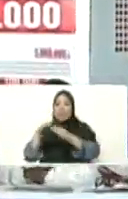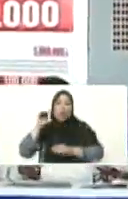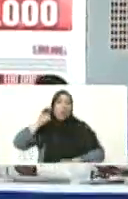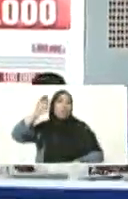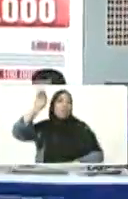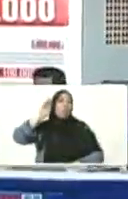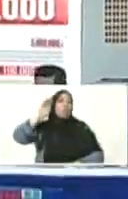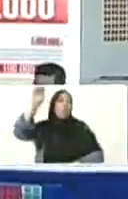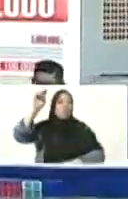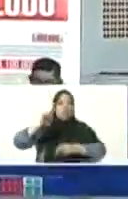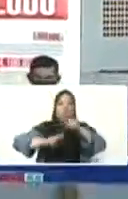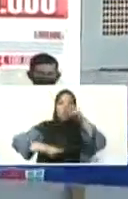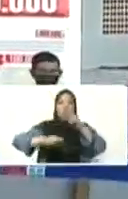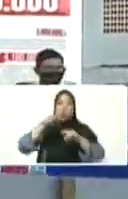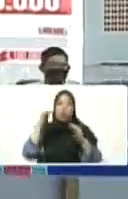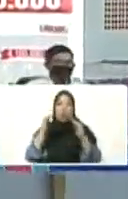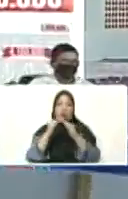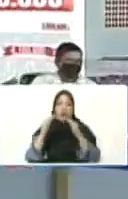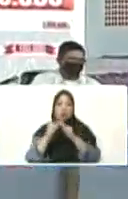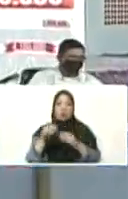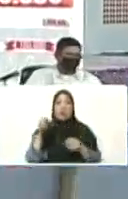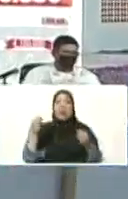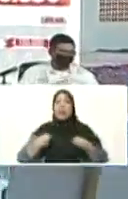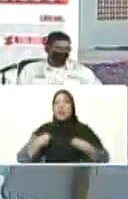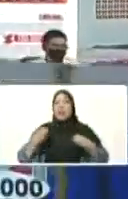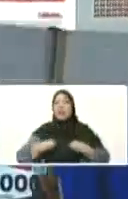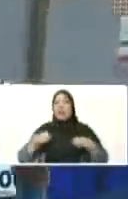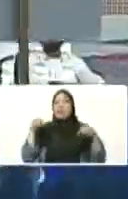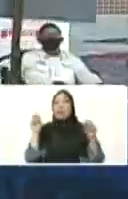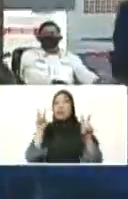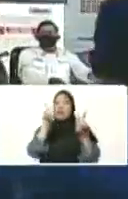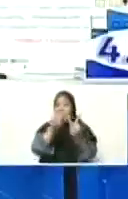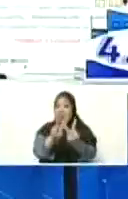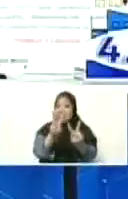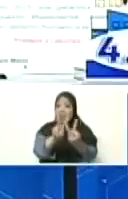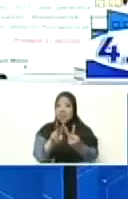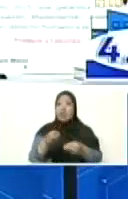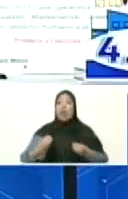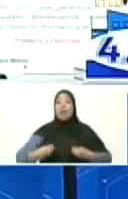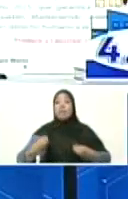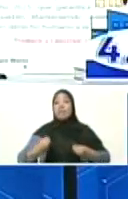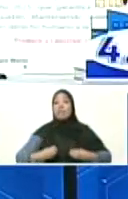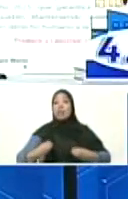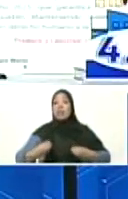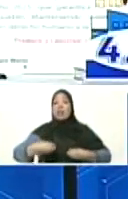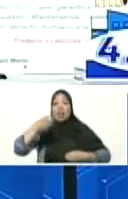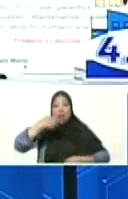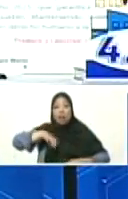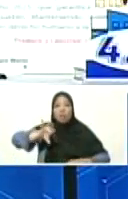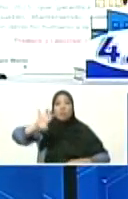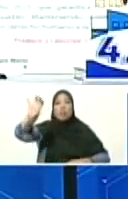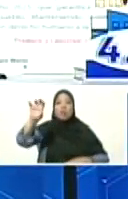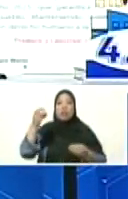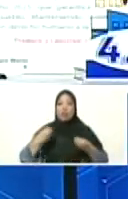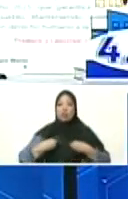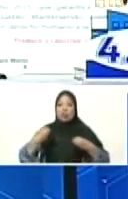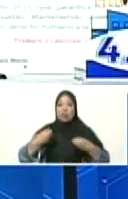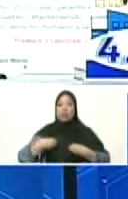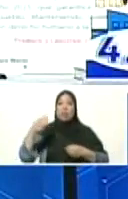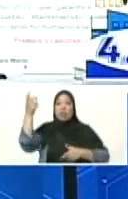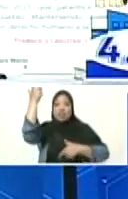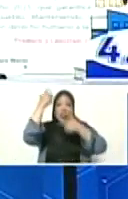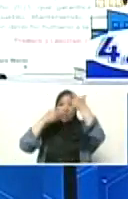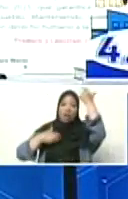para adelante. Y más nada, que viva la gran misión Vivienda Venezuela. ¡Que viva la patria! ¡Que viva